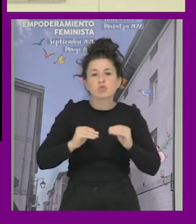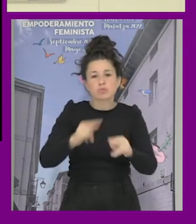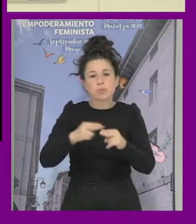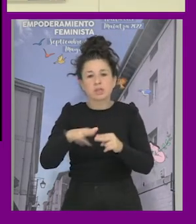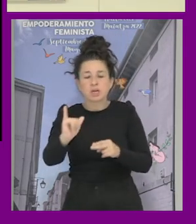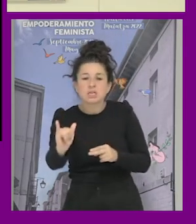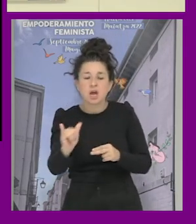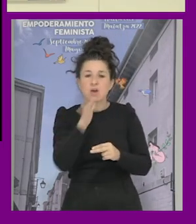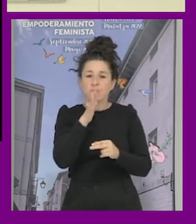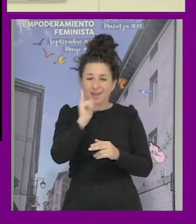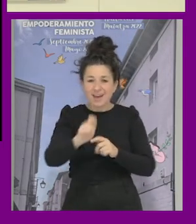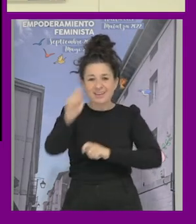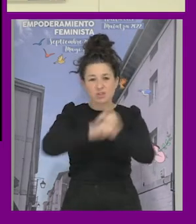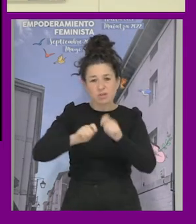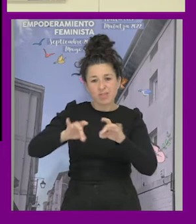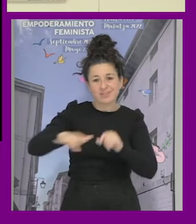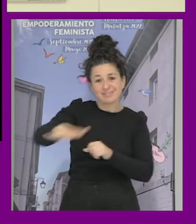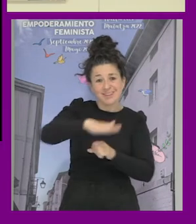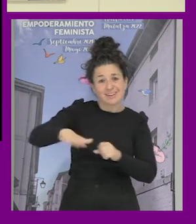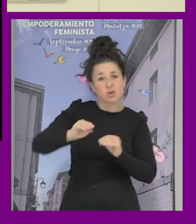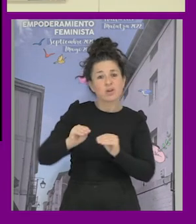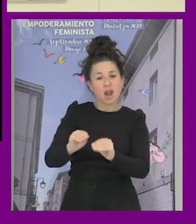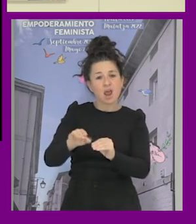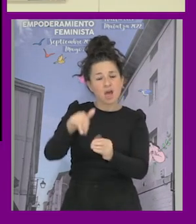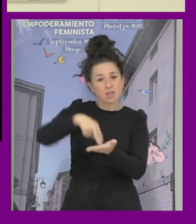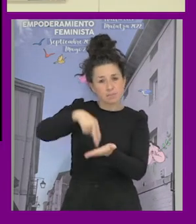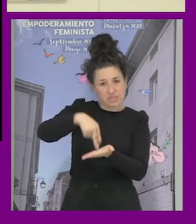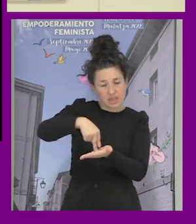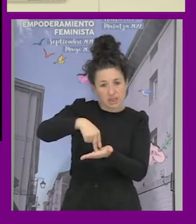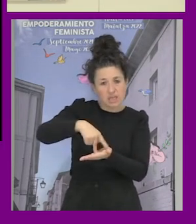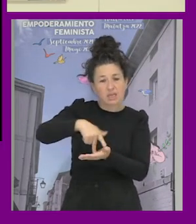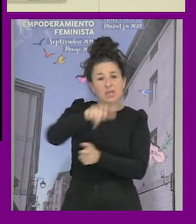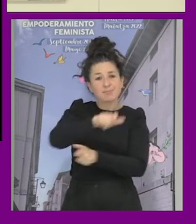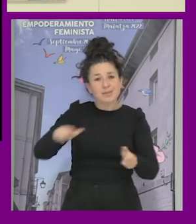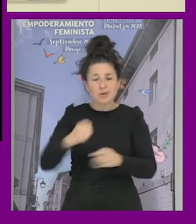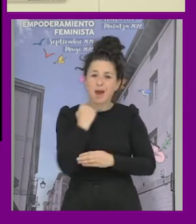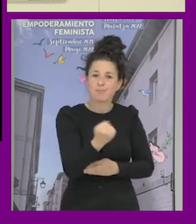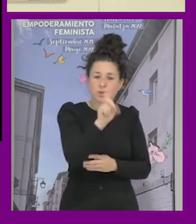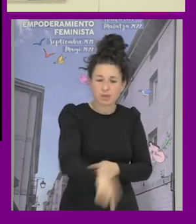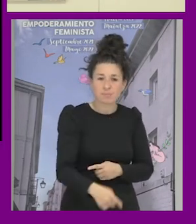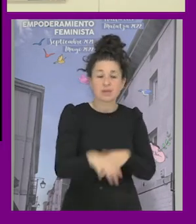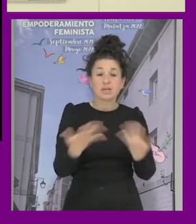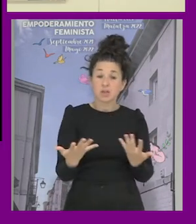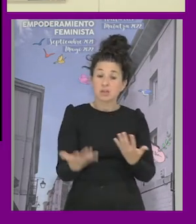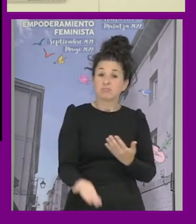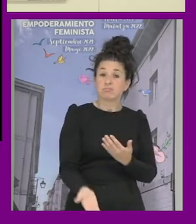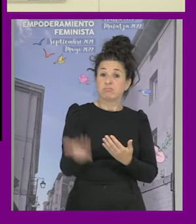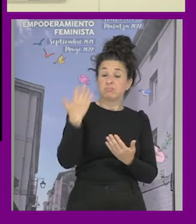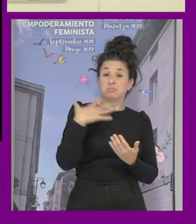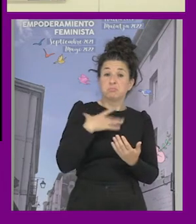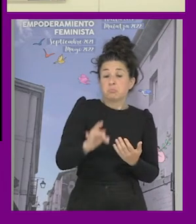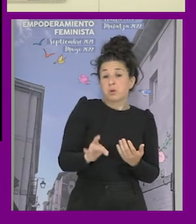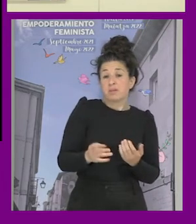porque había una asociación territorial que estaba allí y la ciudadanía estuvo con ellos no por tanto una agresión que quizá no hubiera pasado porque